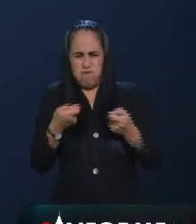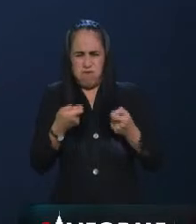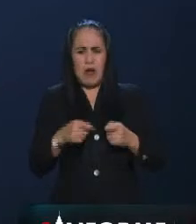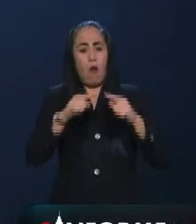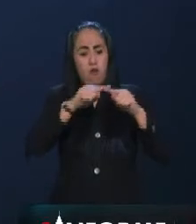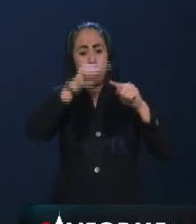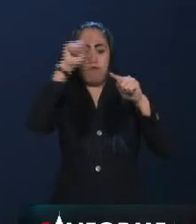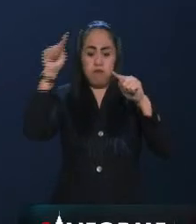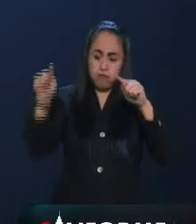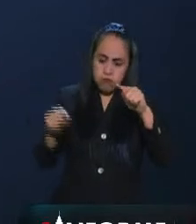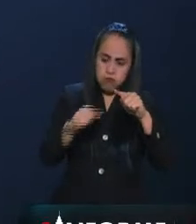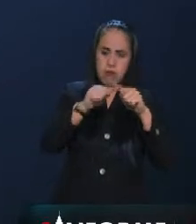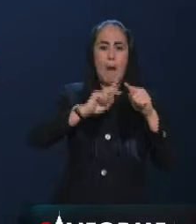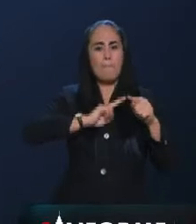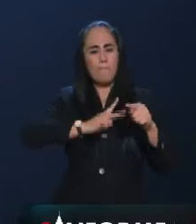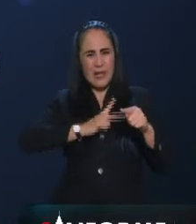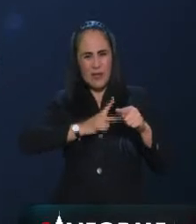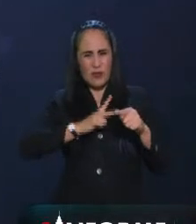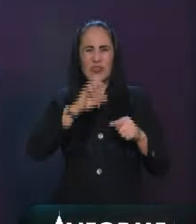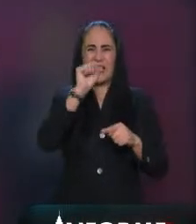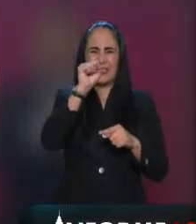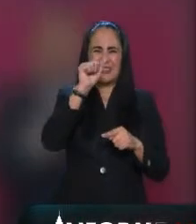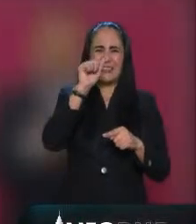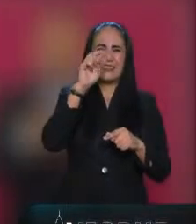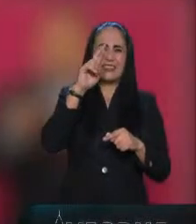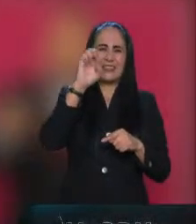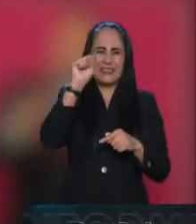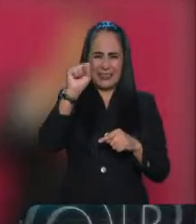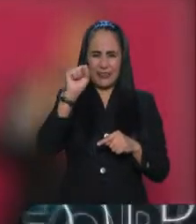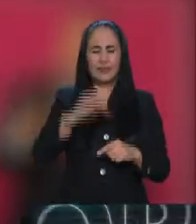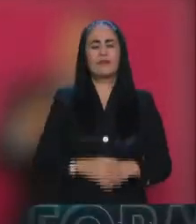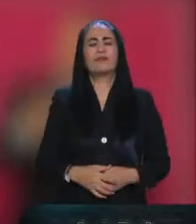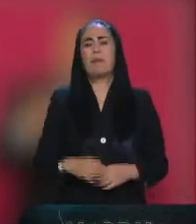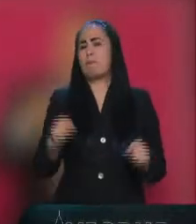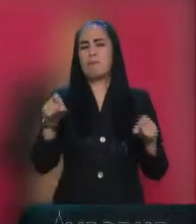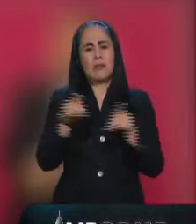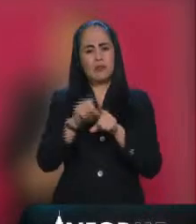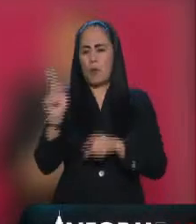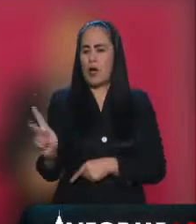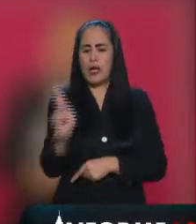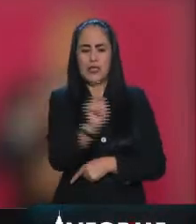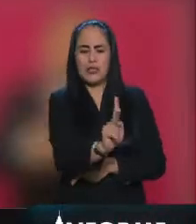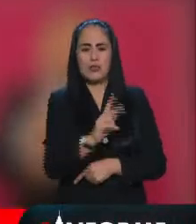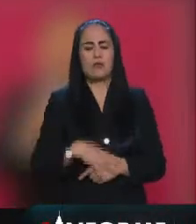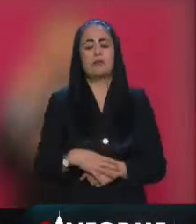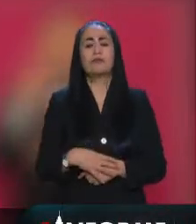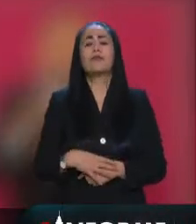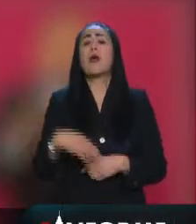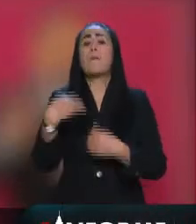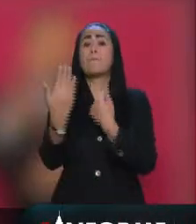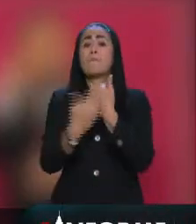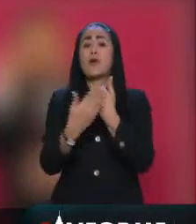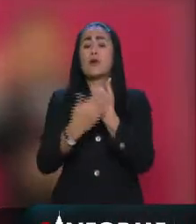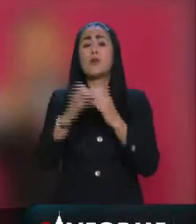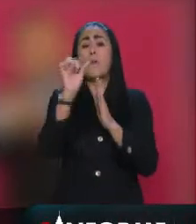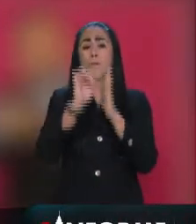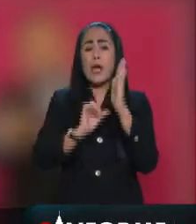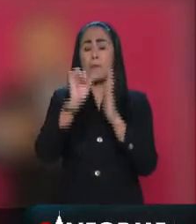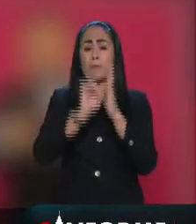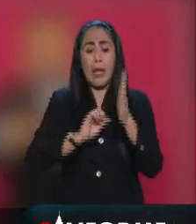ciclo que atraviesa todo virus, como el SARS, de acuerdo con la hipótesis del doctor Alcocer. En los siguientes meses, el virus,